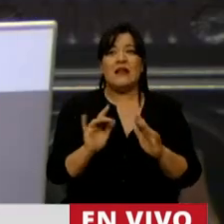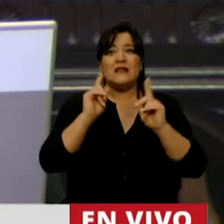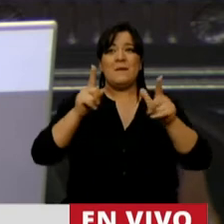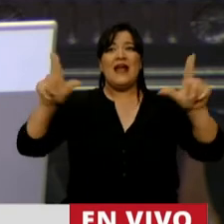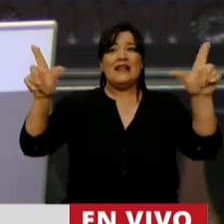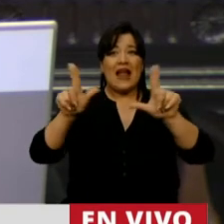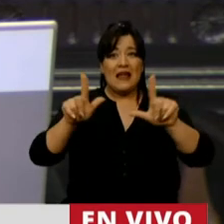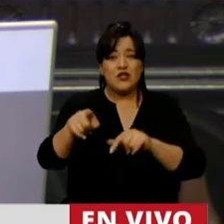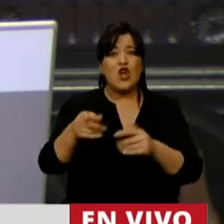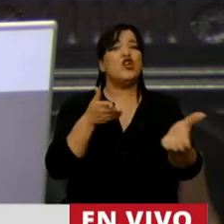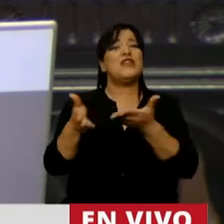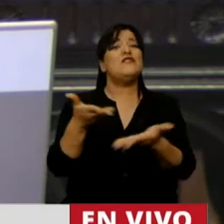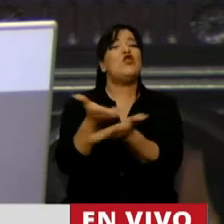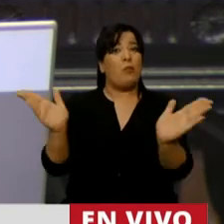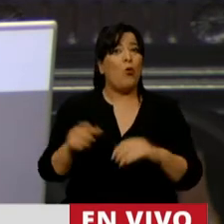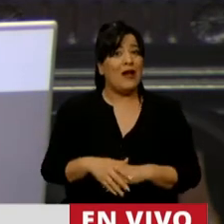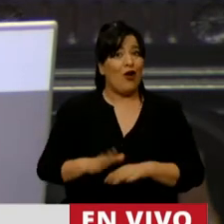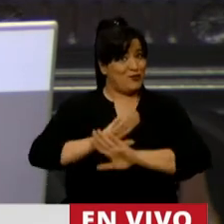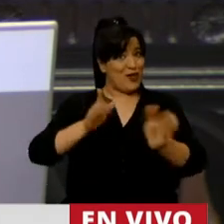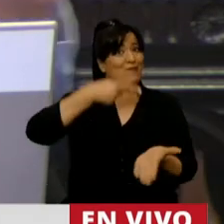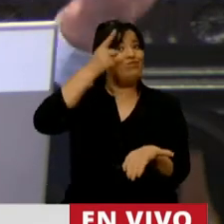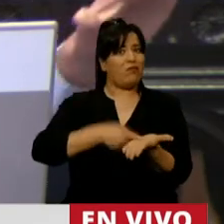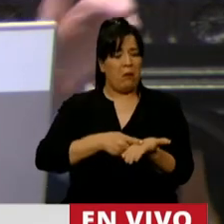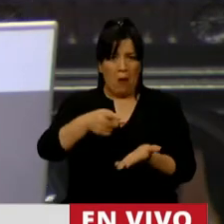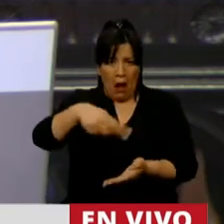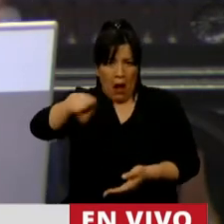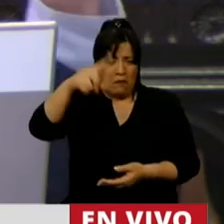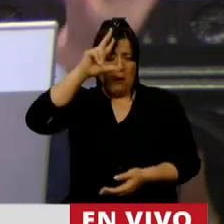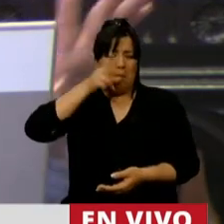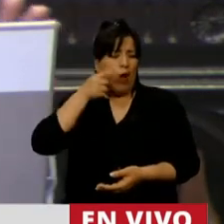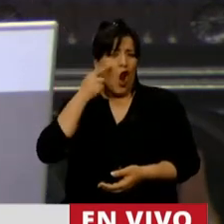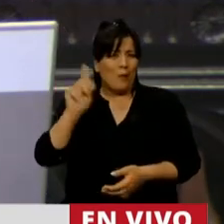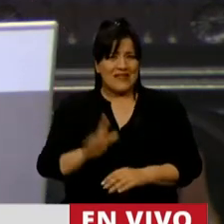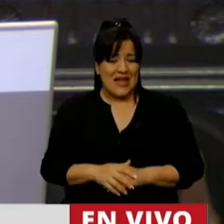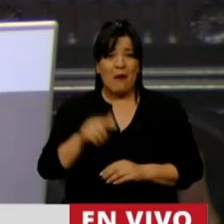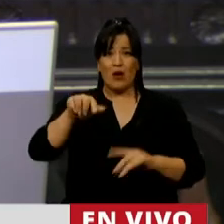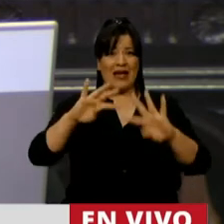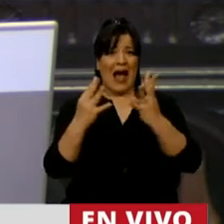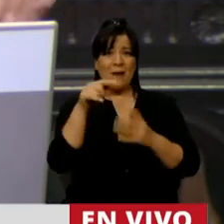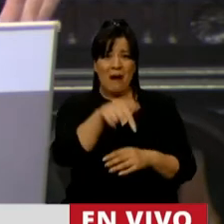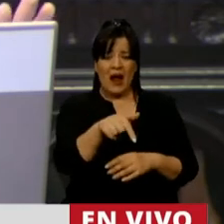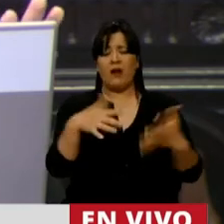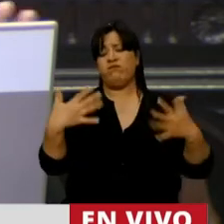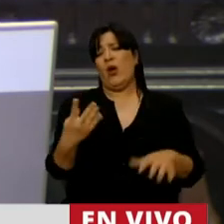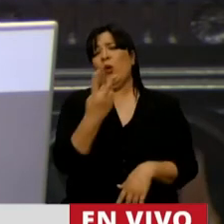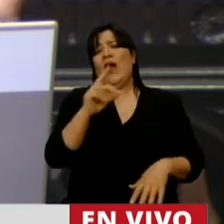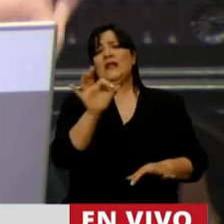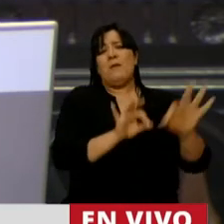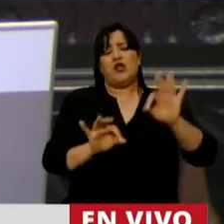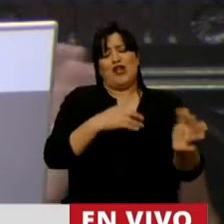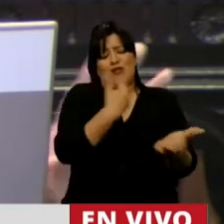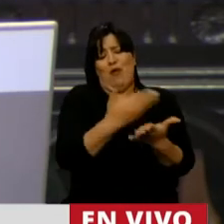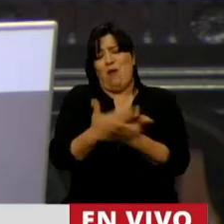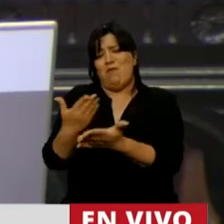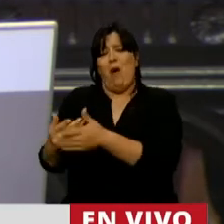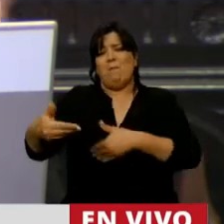televisión servicio público. Algo ni pensado, porque acá en esta Cámara, mire, pasaron 20 proyectos, no sé,